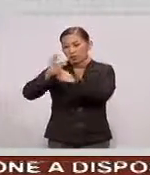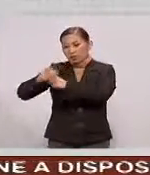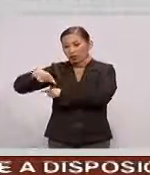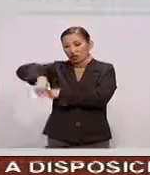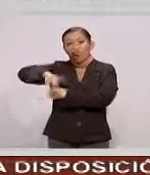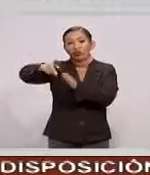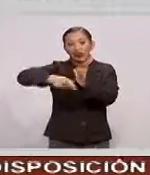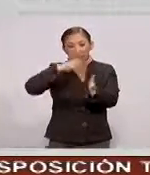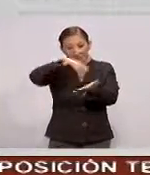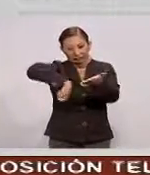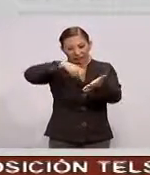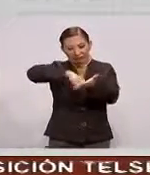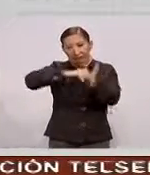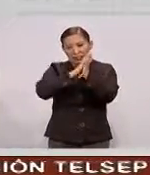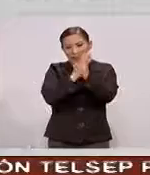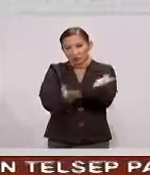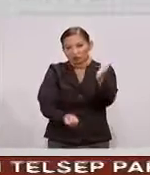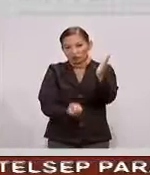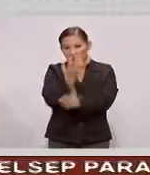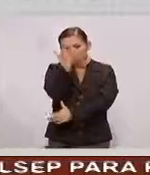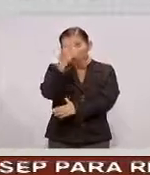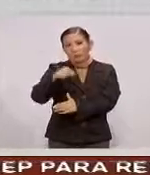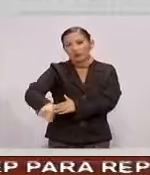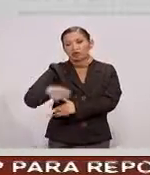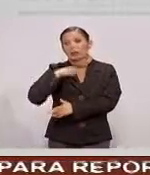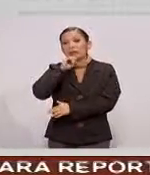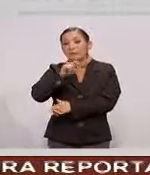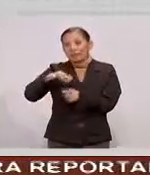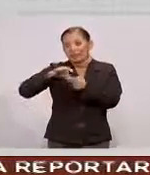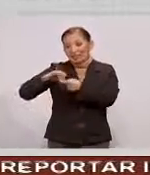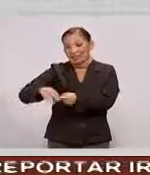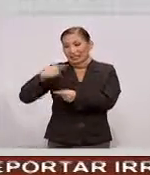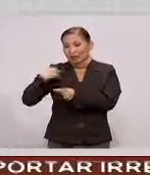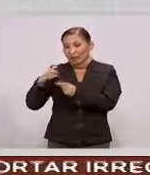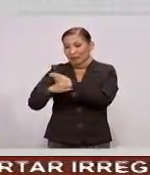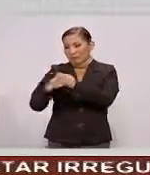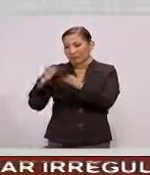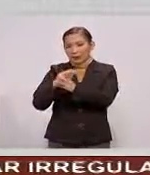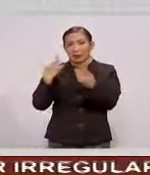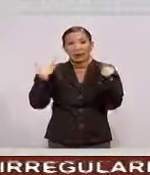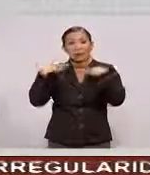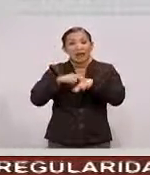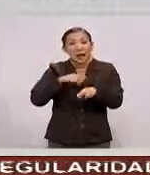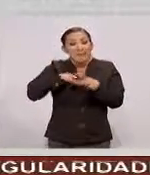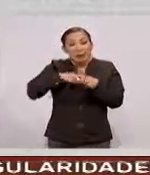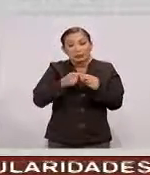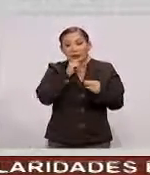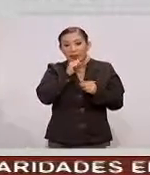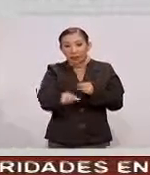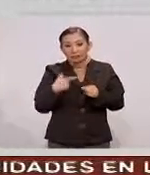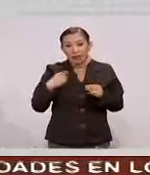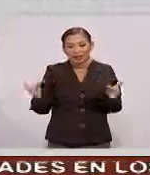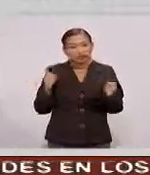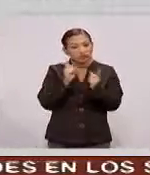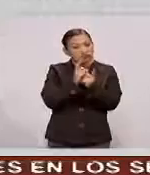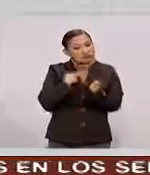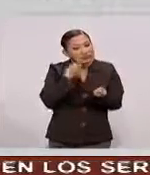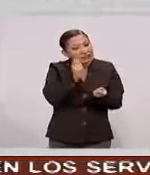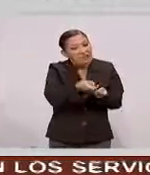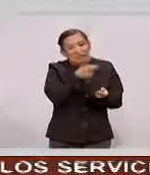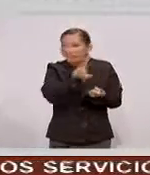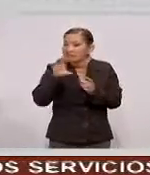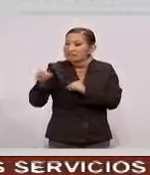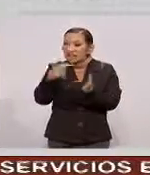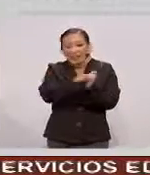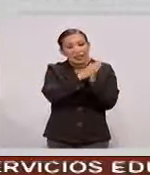hagan los nuevos libros De texto gratuito Junto con las guías De los materiales educativos E iniciar también La socialización Y la